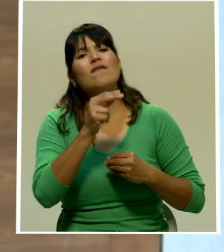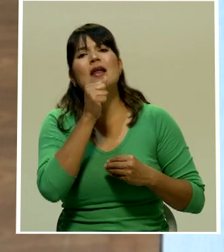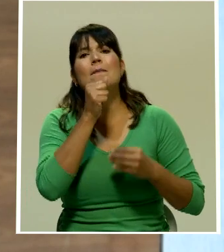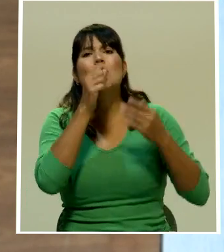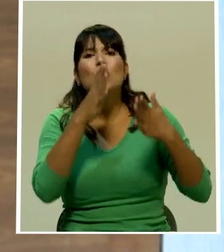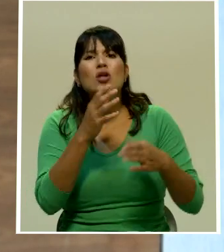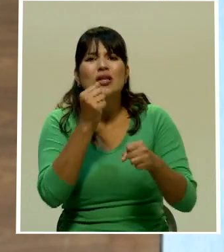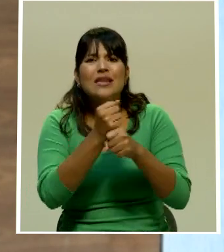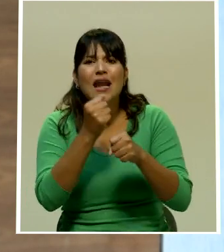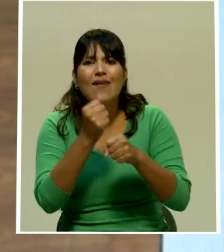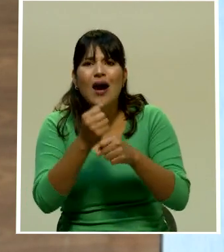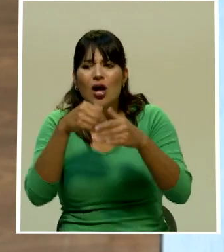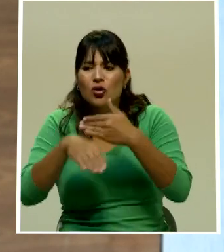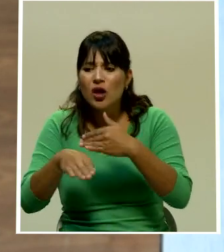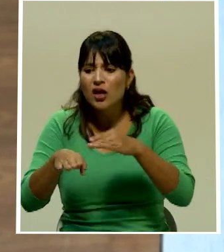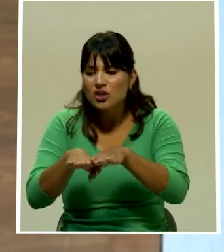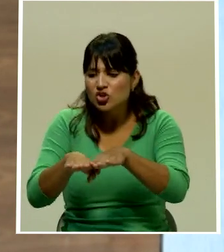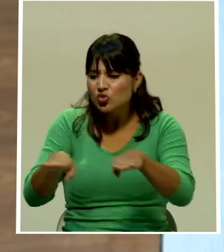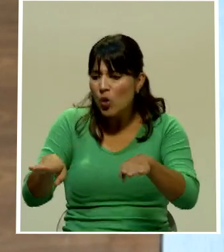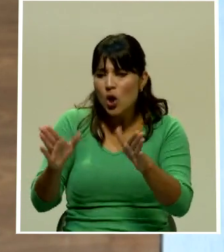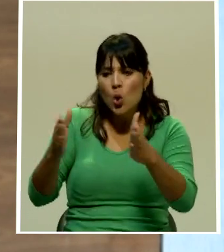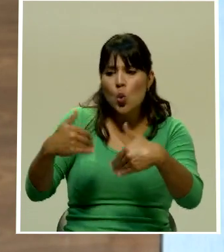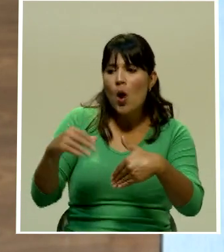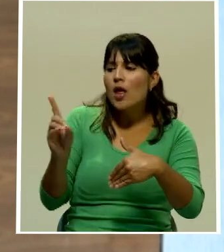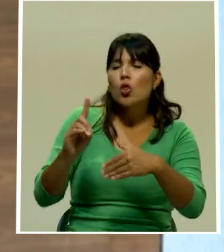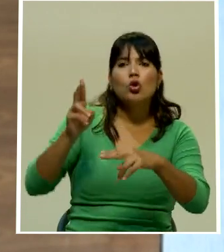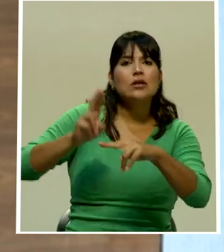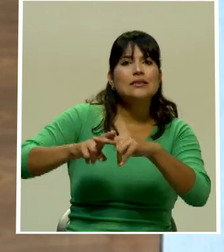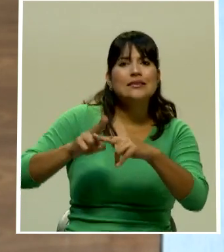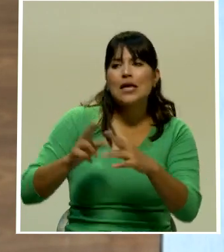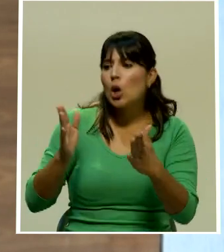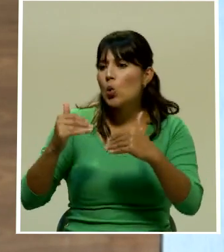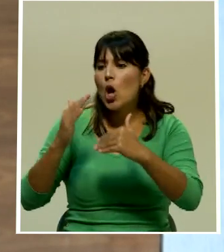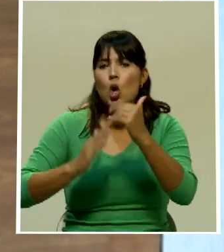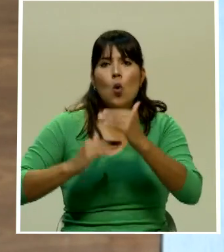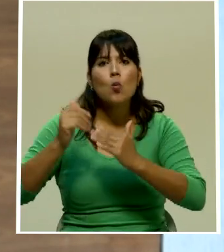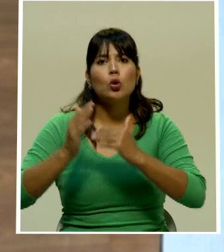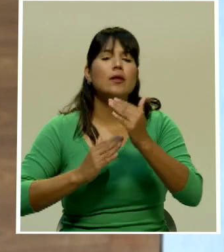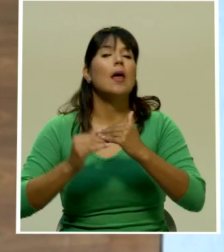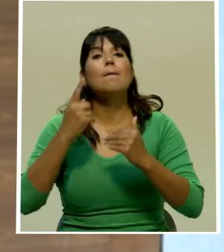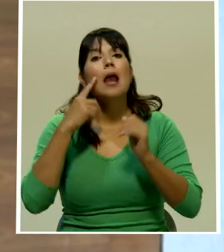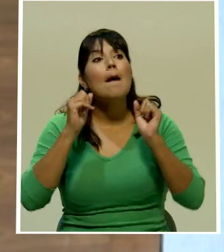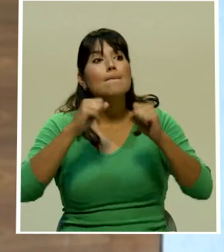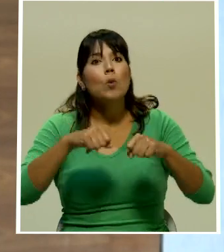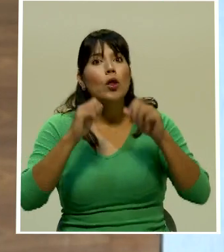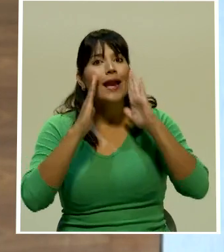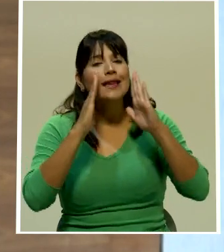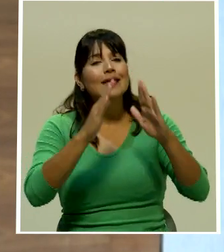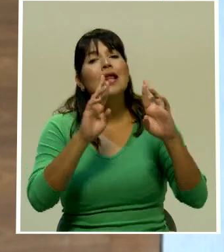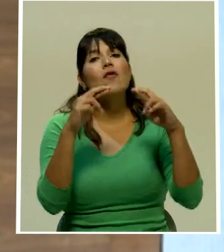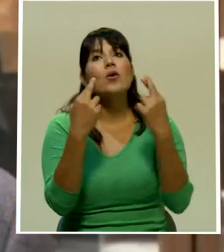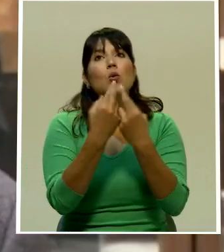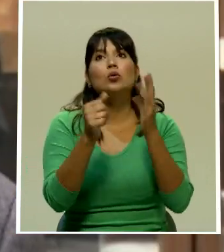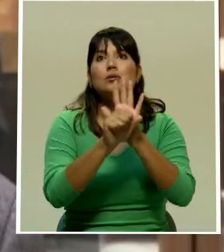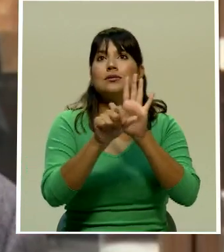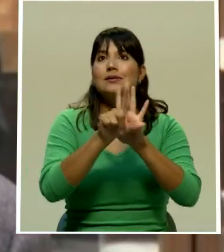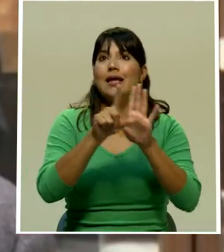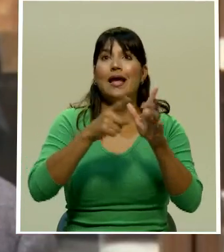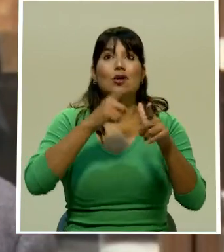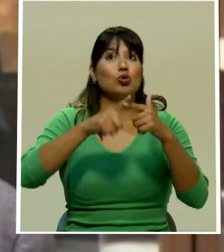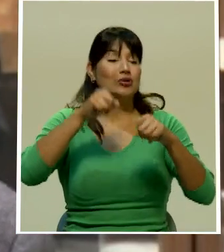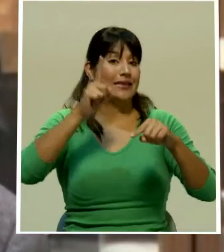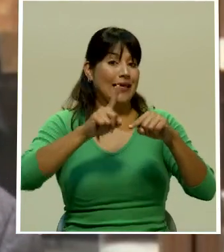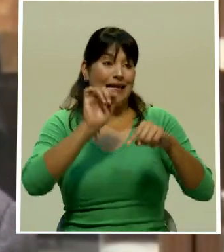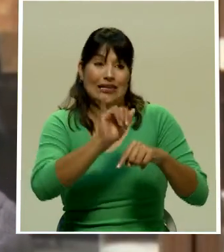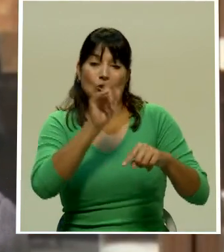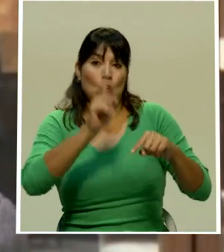trabajo en el suelo sin un lugar donde sentarse sin comodidad alguna para poder cubrir las sesiones legislativas y creo que esto no puede ser ya hablamos en jefes